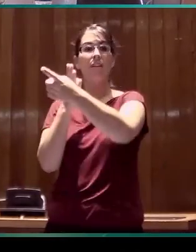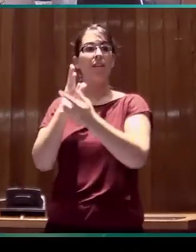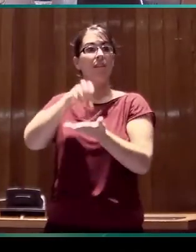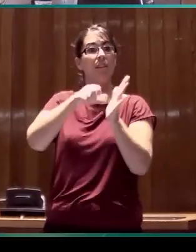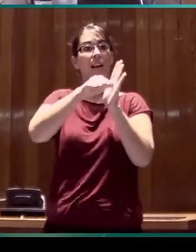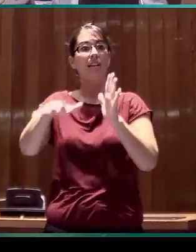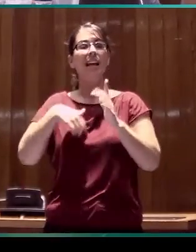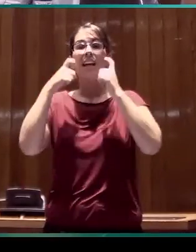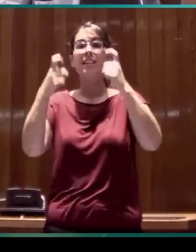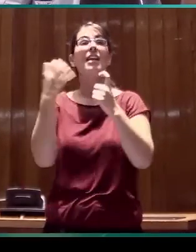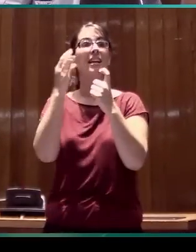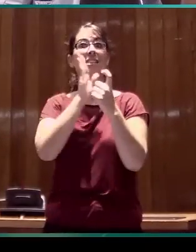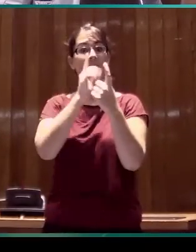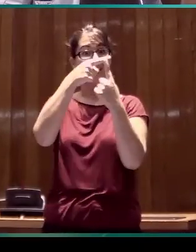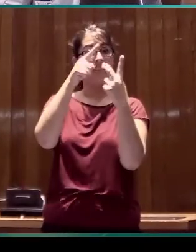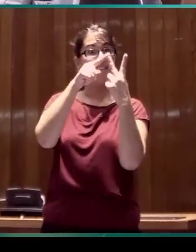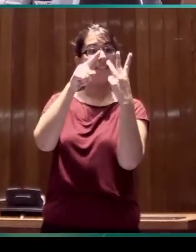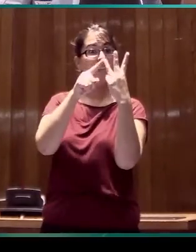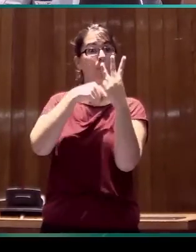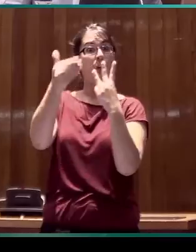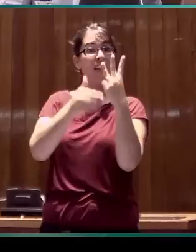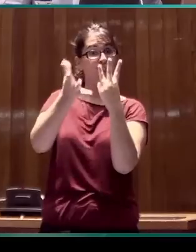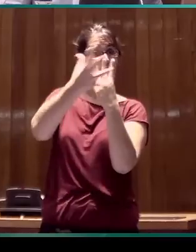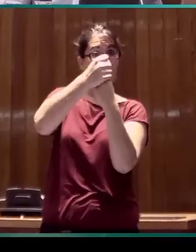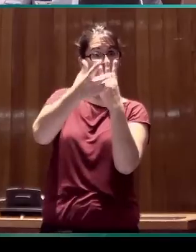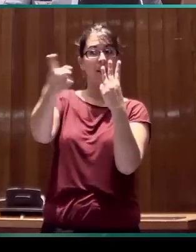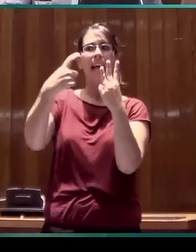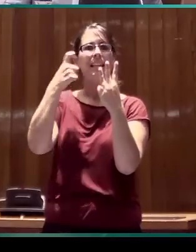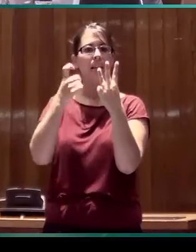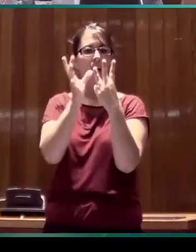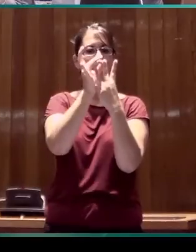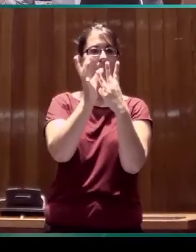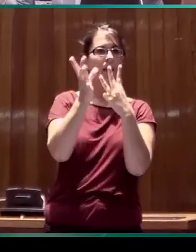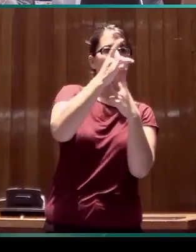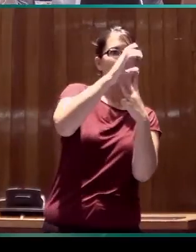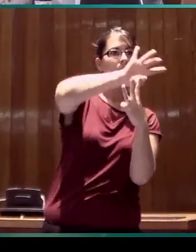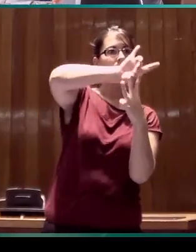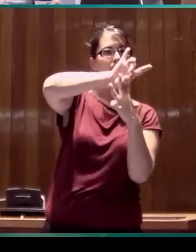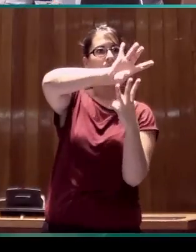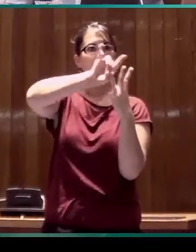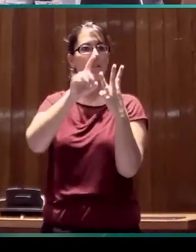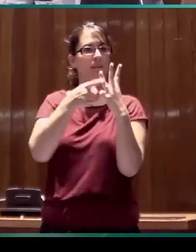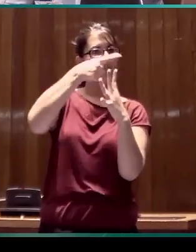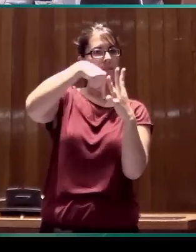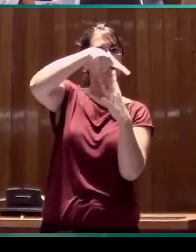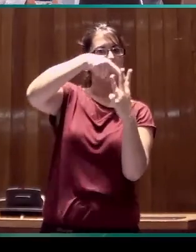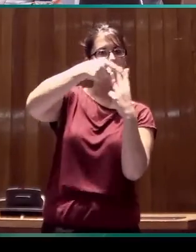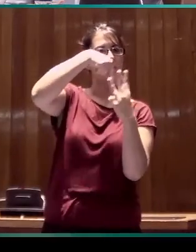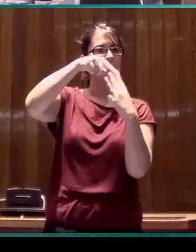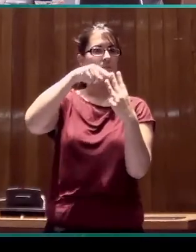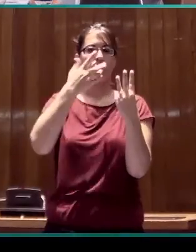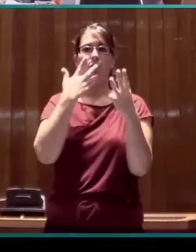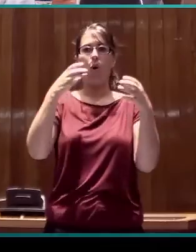esos tres componentes del proceso. Estableciendo puentes entre investigadores, comunidad de usuarios,